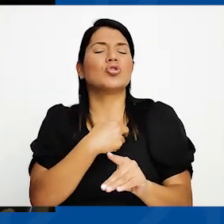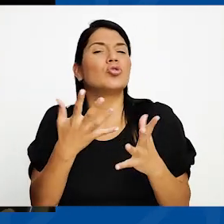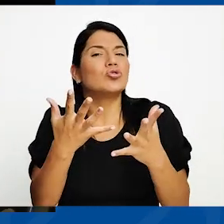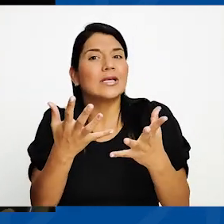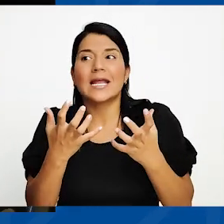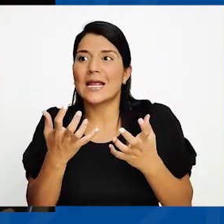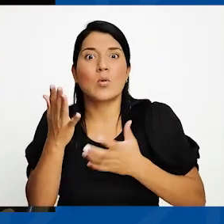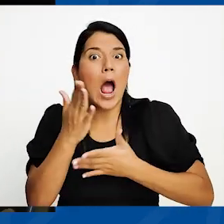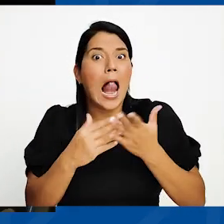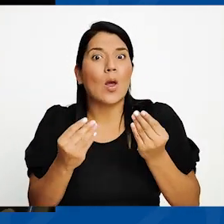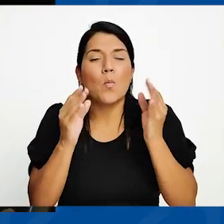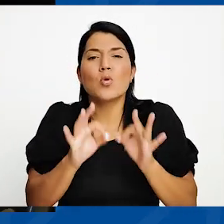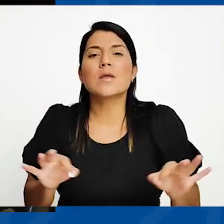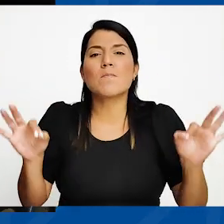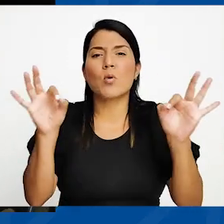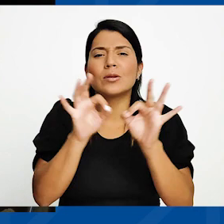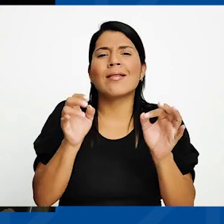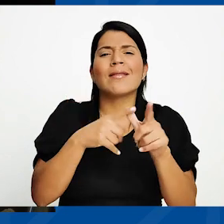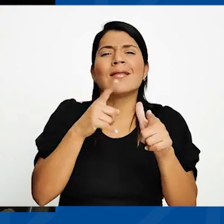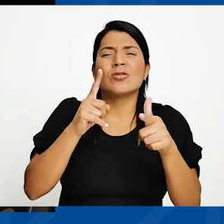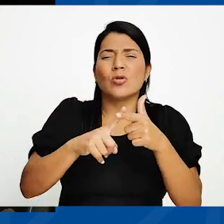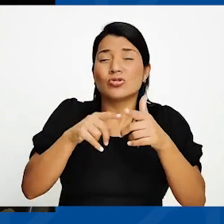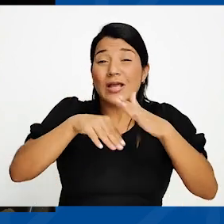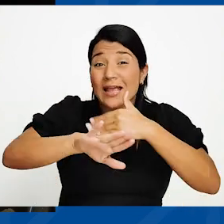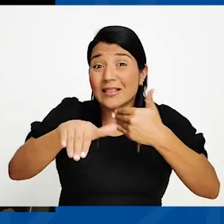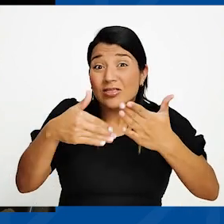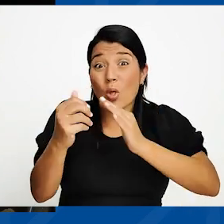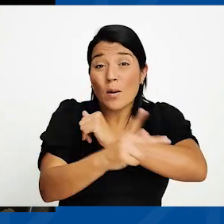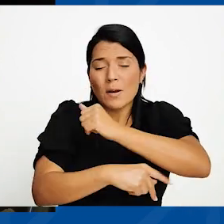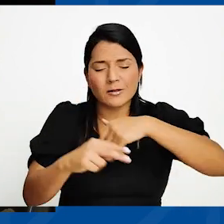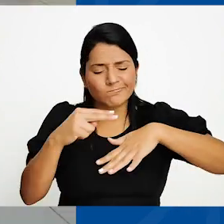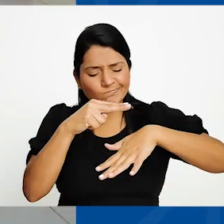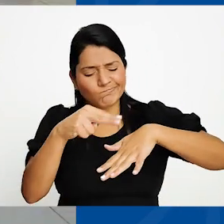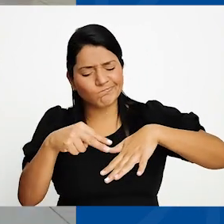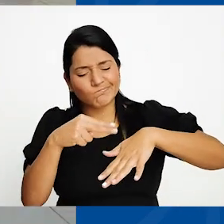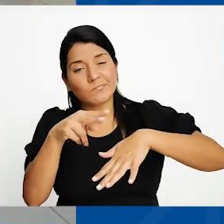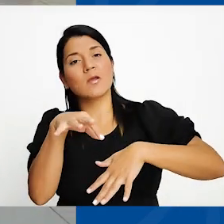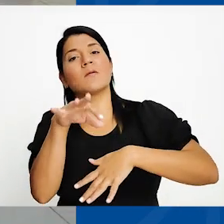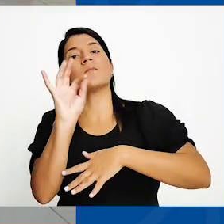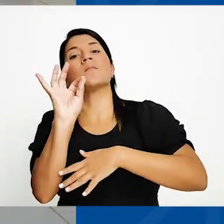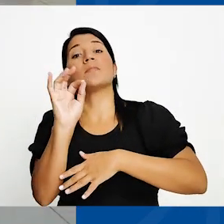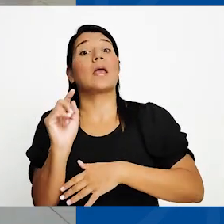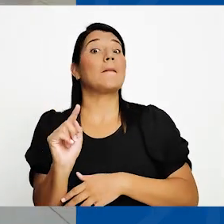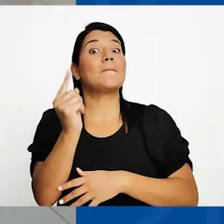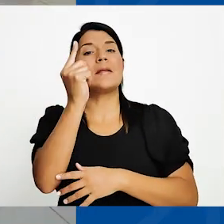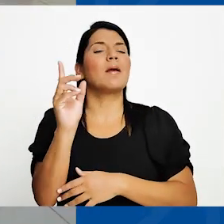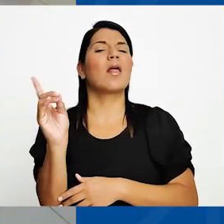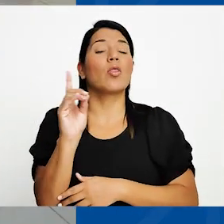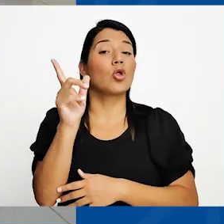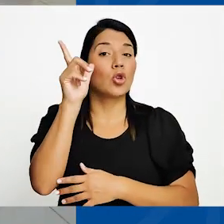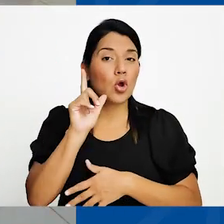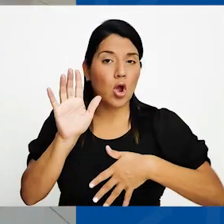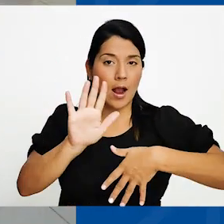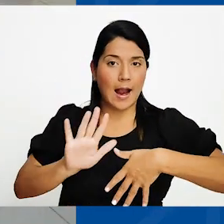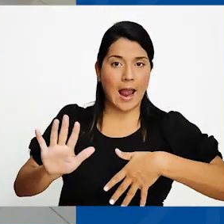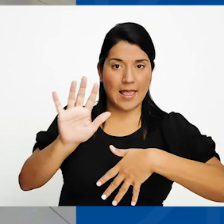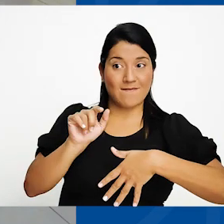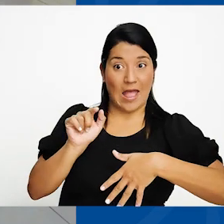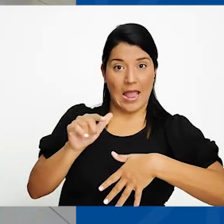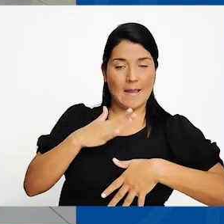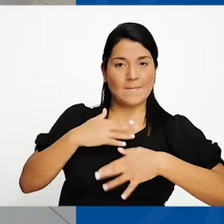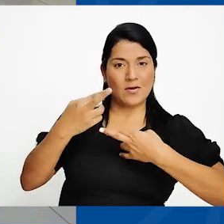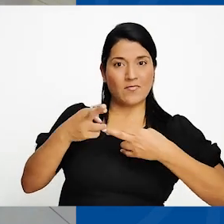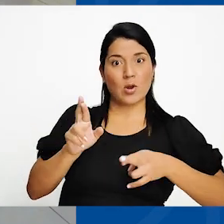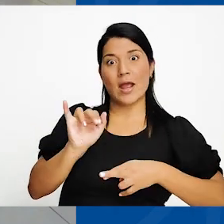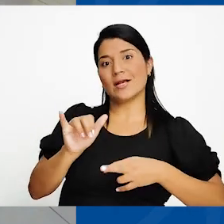relevante. Entonces buscamos de diferentes zonas del país. De hecho, el primer centro educativo que se ascribe es del Caribe, de la región de donde yo soy. Y eso fue